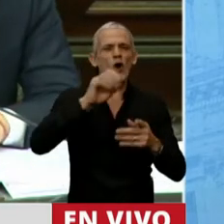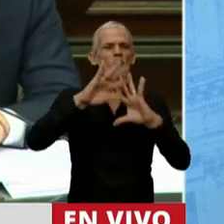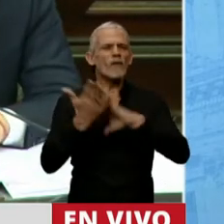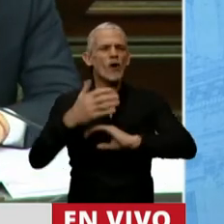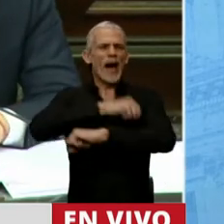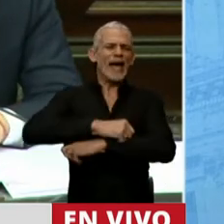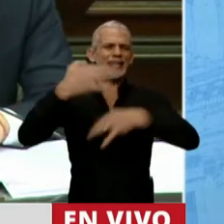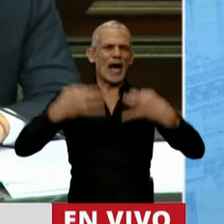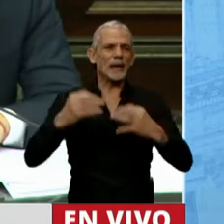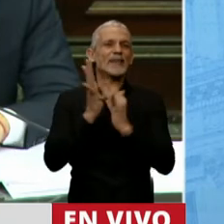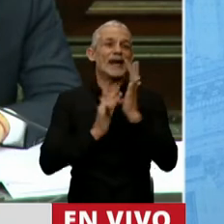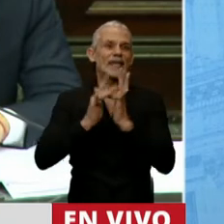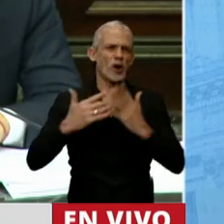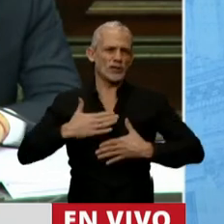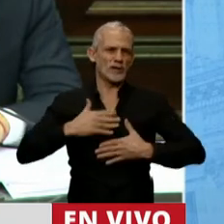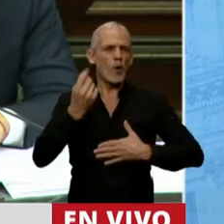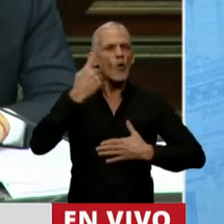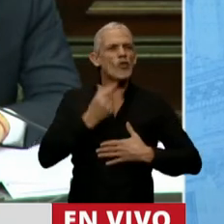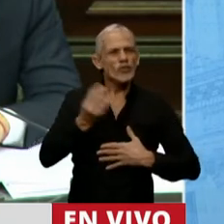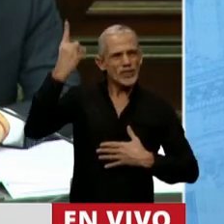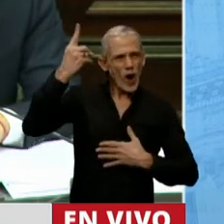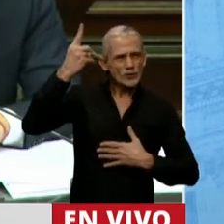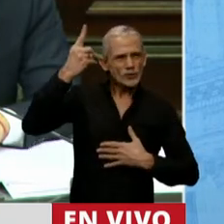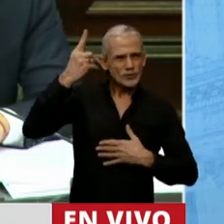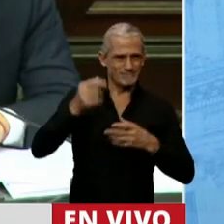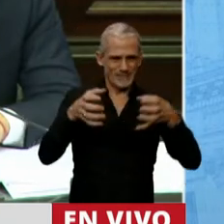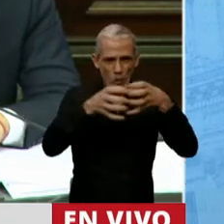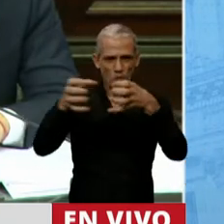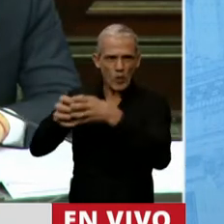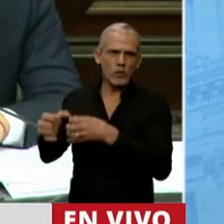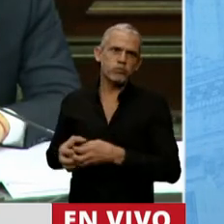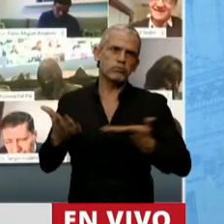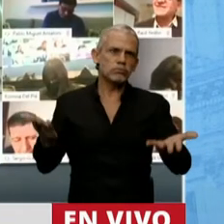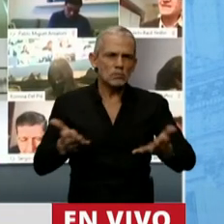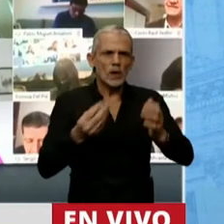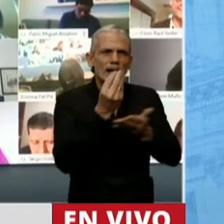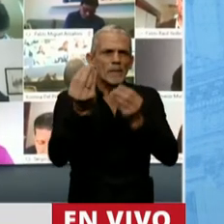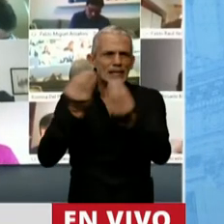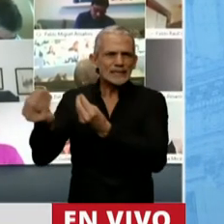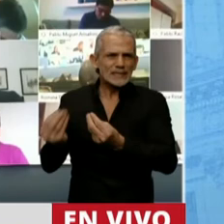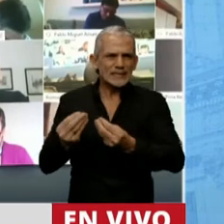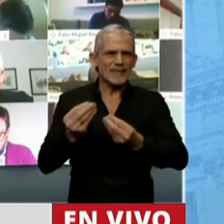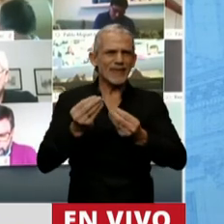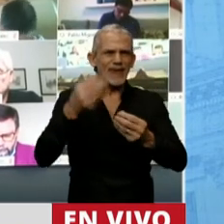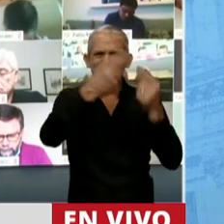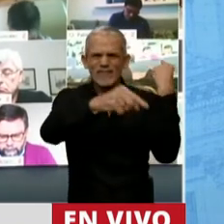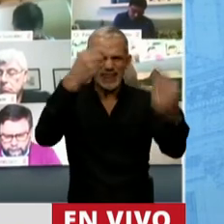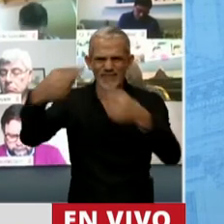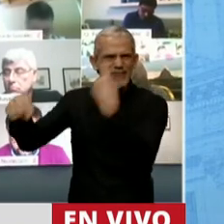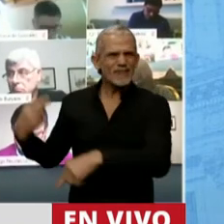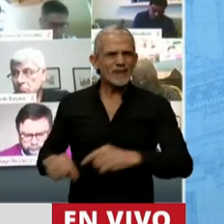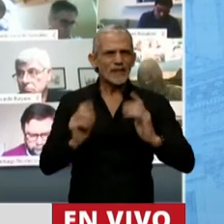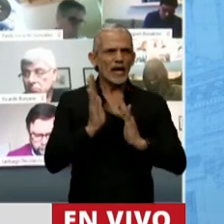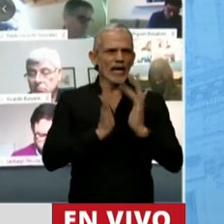de las religiones monoteístas en ocasión del COVID-19 confeccionado por un grupo de representantes de varias confesiones convocados por la